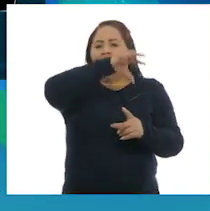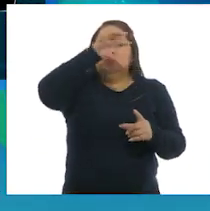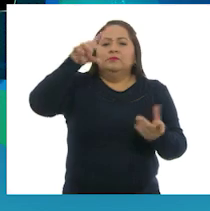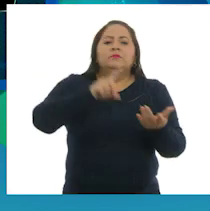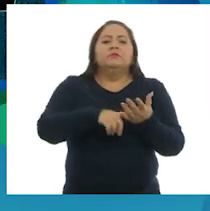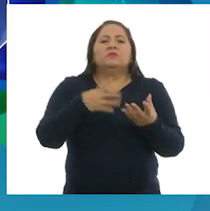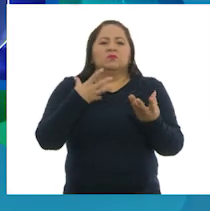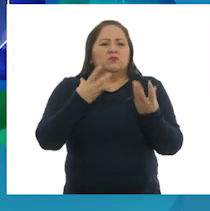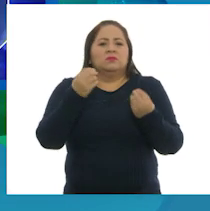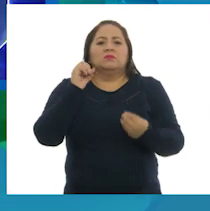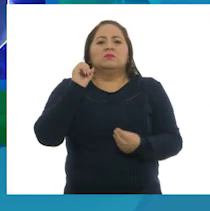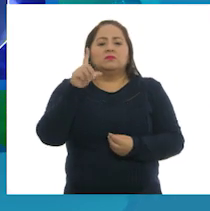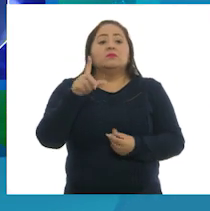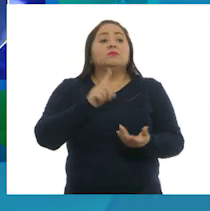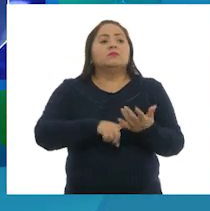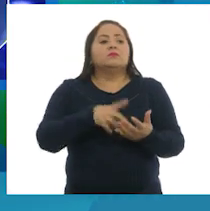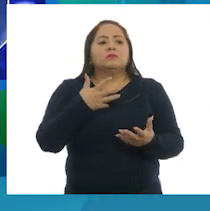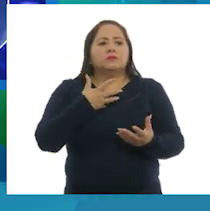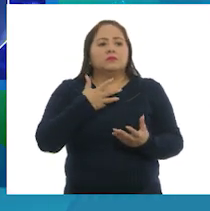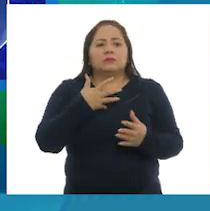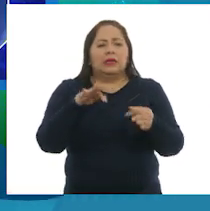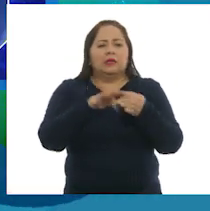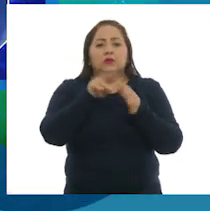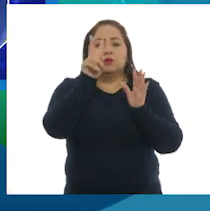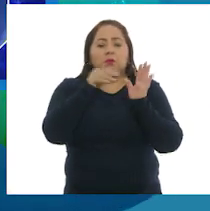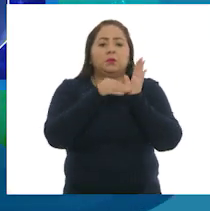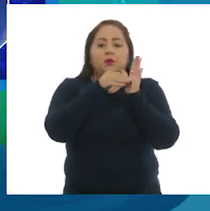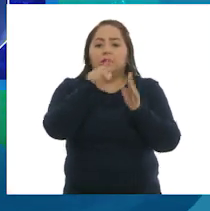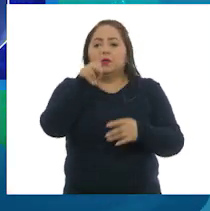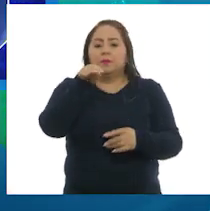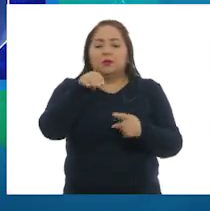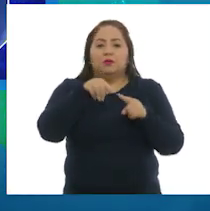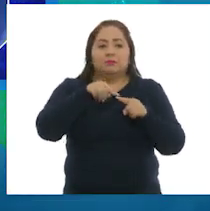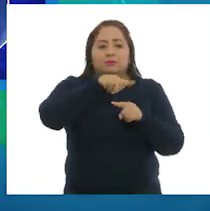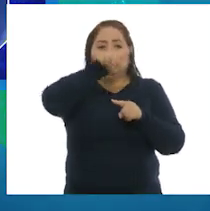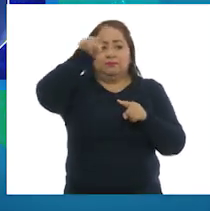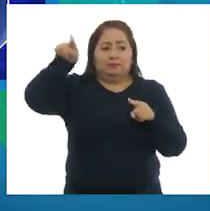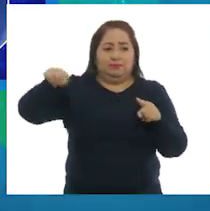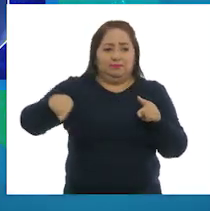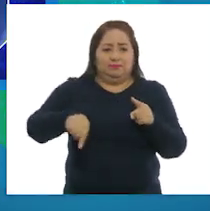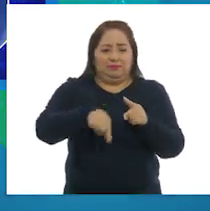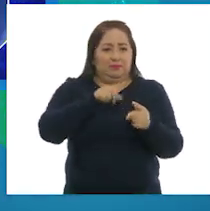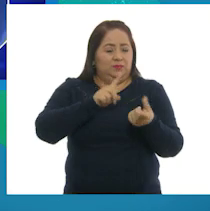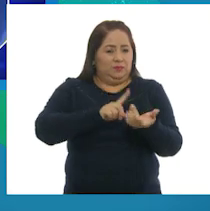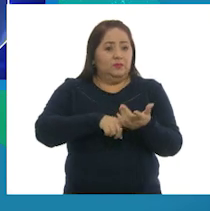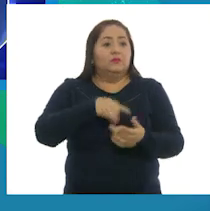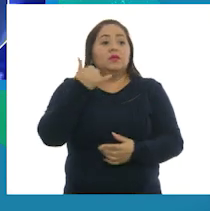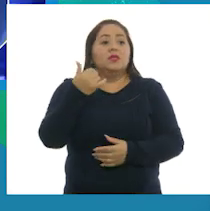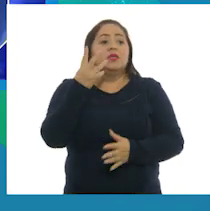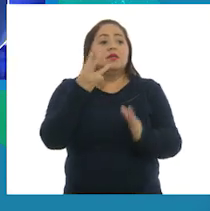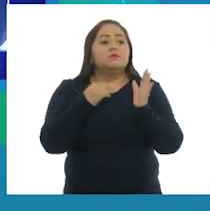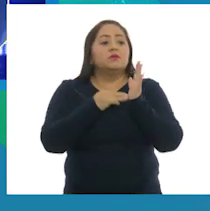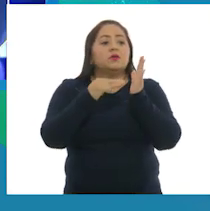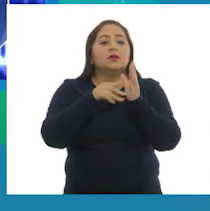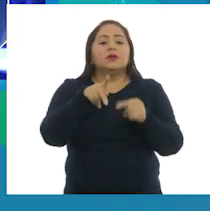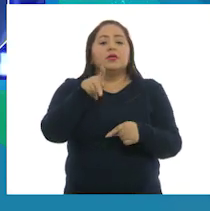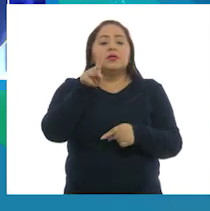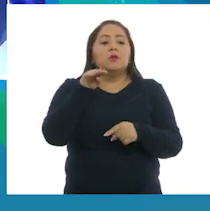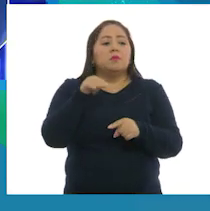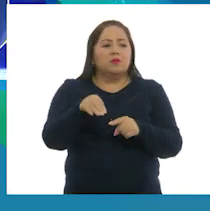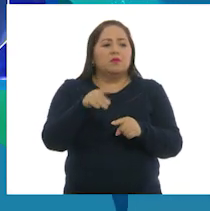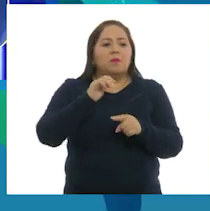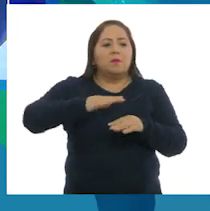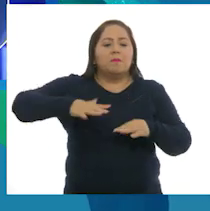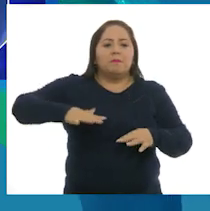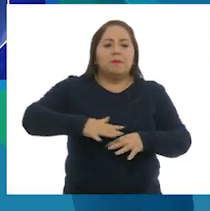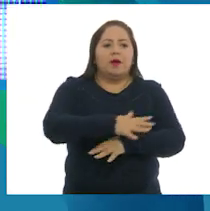continental. Posee casi 2 millones de kilómetros cuadrados de superficie terrestre y 3 millones de kilómetros cuadrados